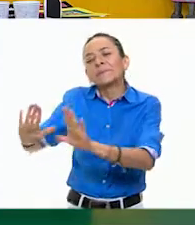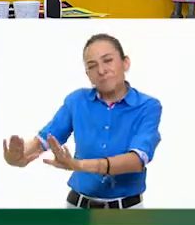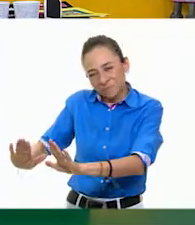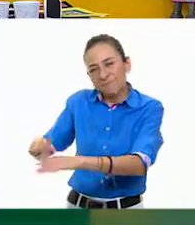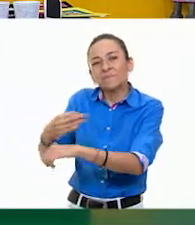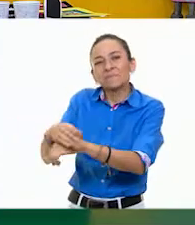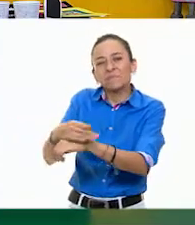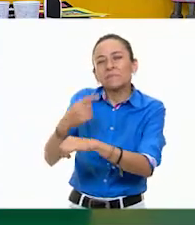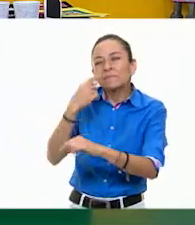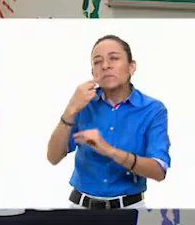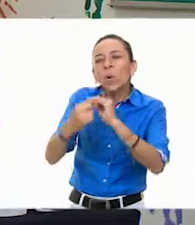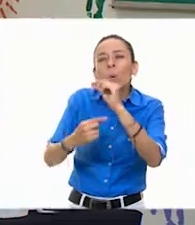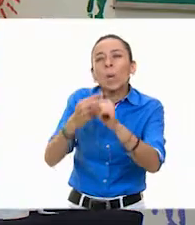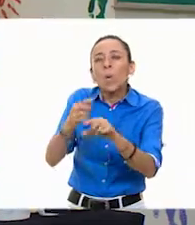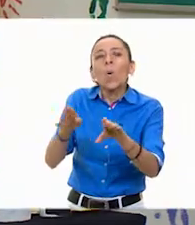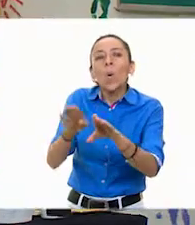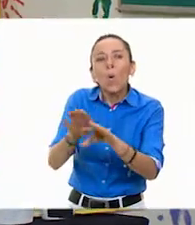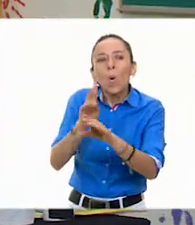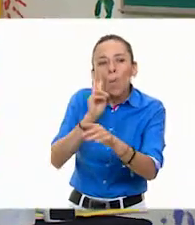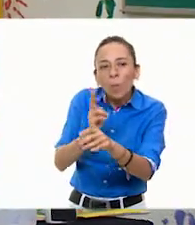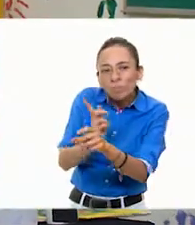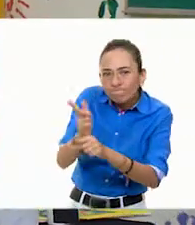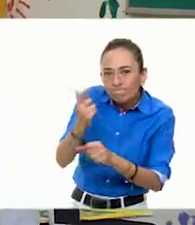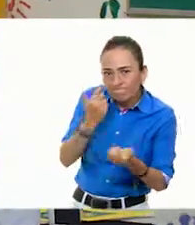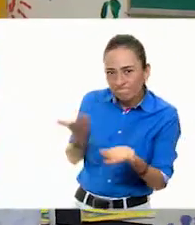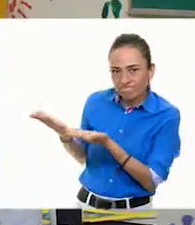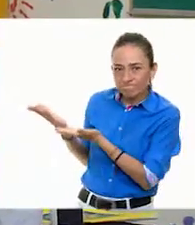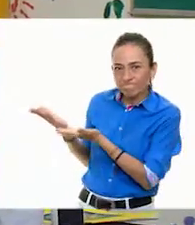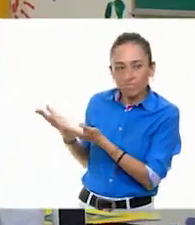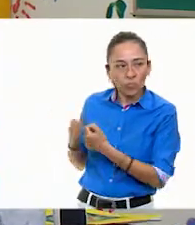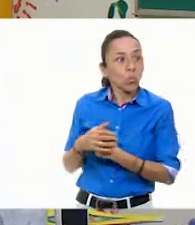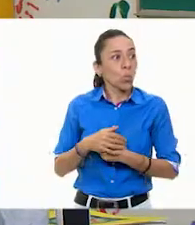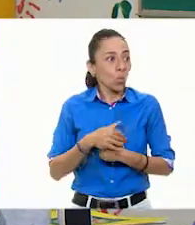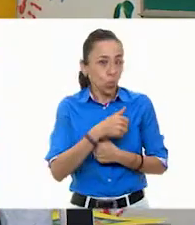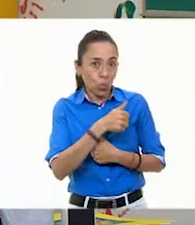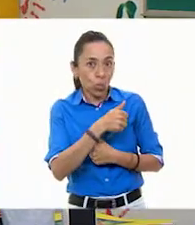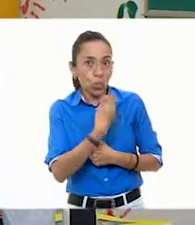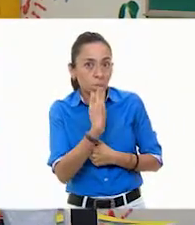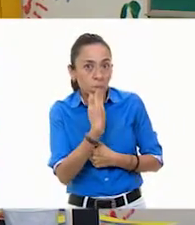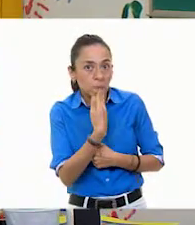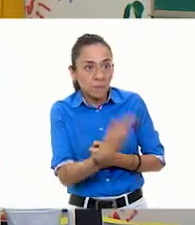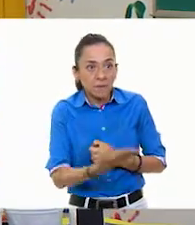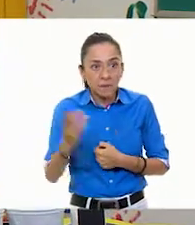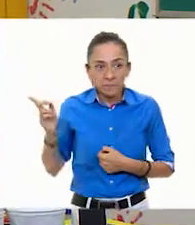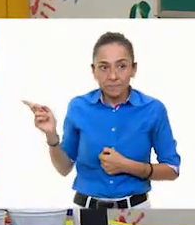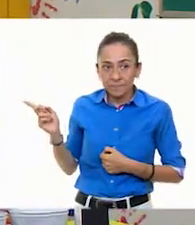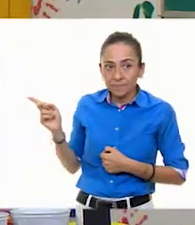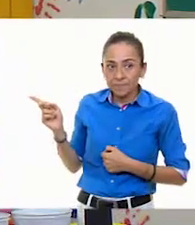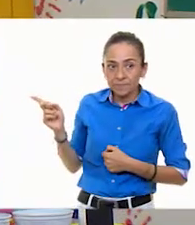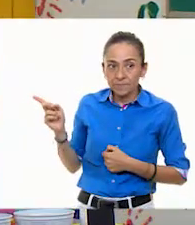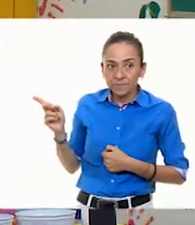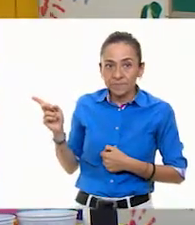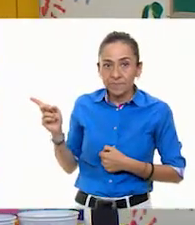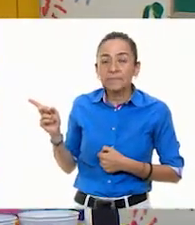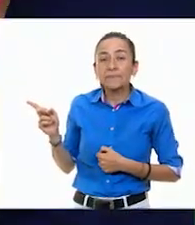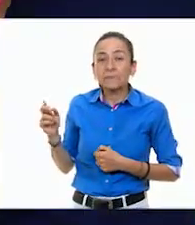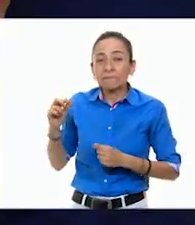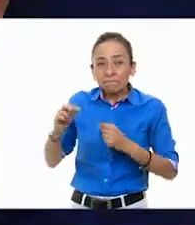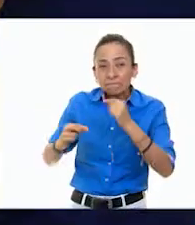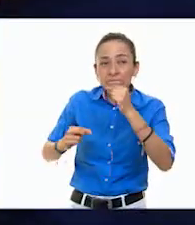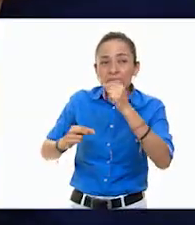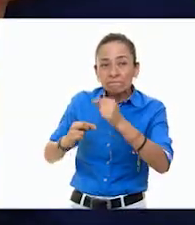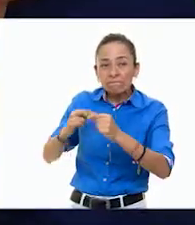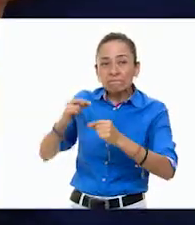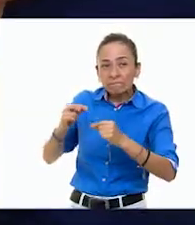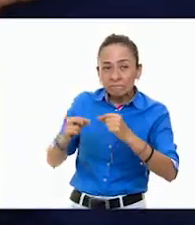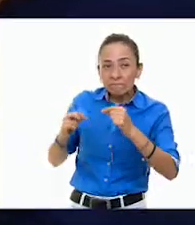van quedando. Muy, muy bien. Sí, y este procedimiento, vean cómo vamos